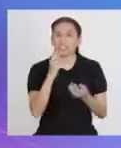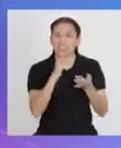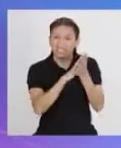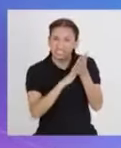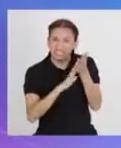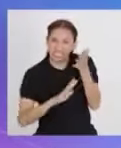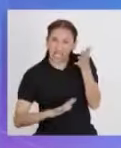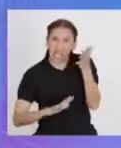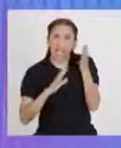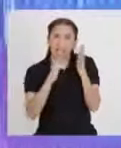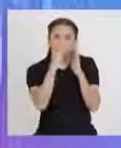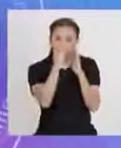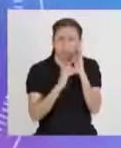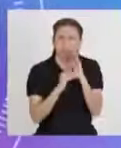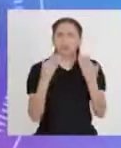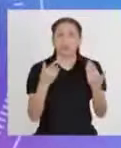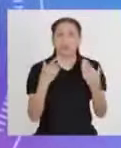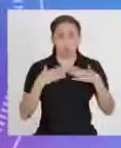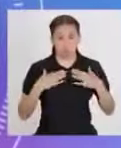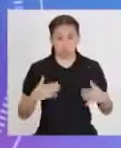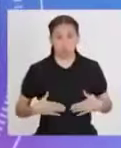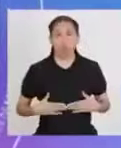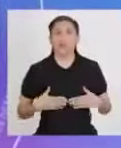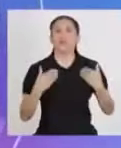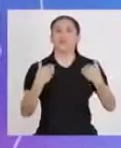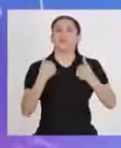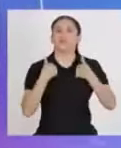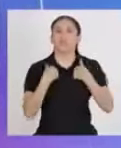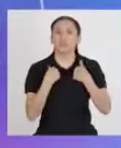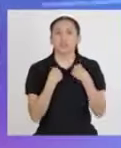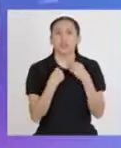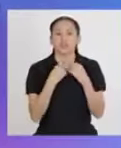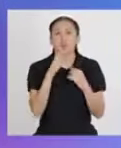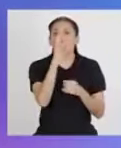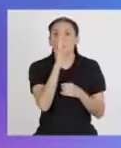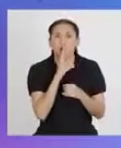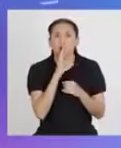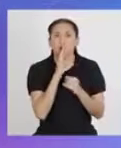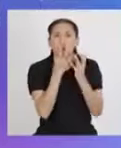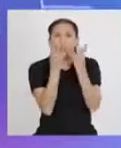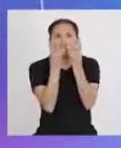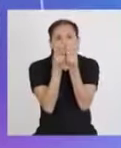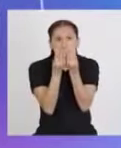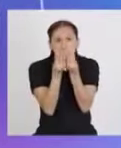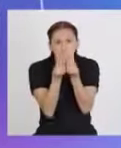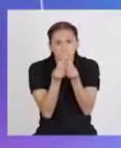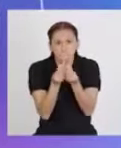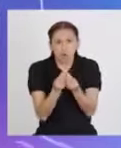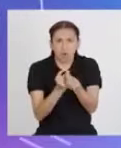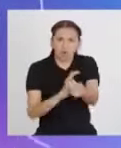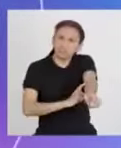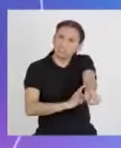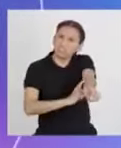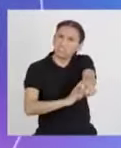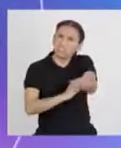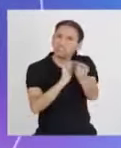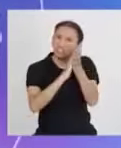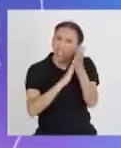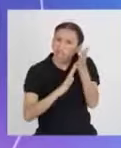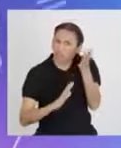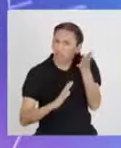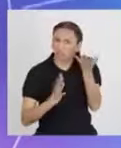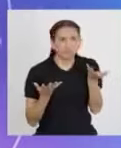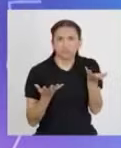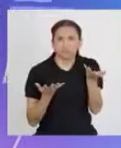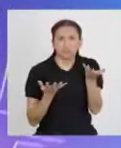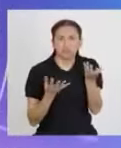anemia es cuando el cuerpo tiene menos cantidad de la que debería de hemoglobina o de glóbulos rojos en la sangre, lo que